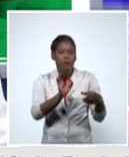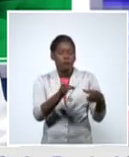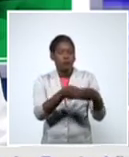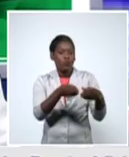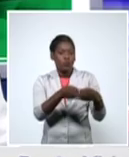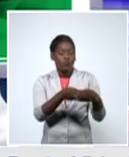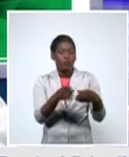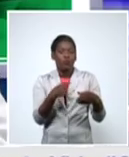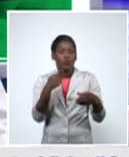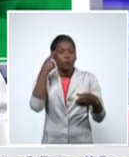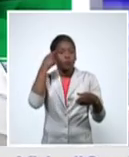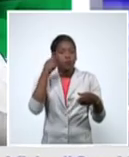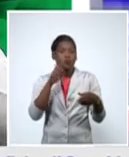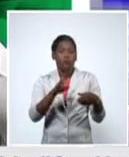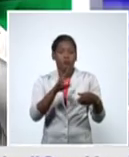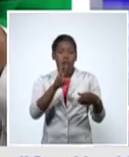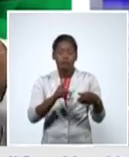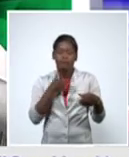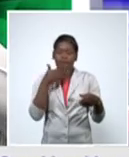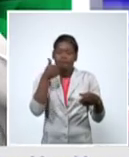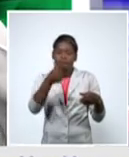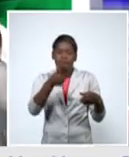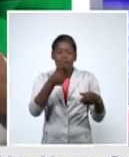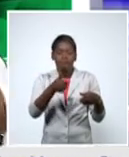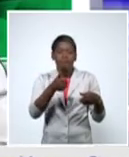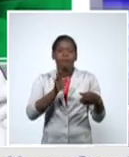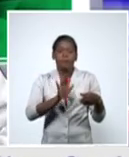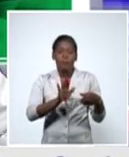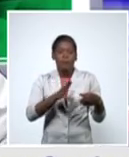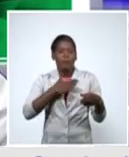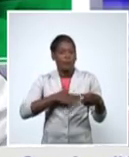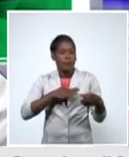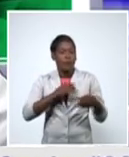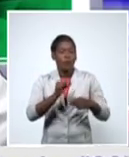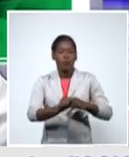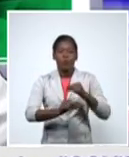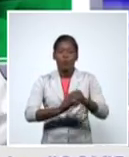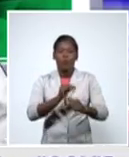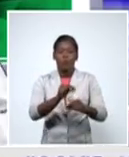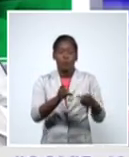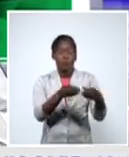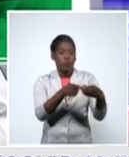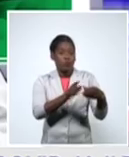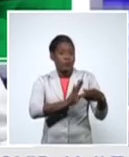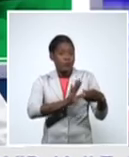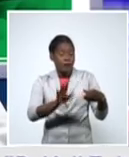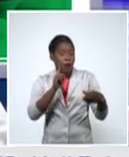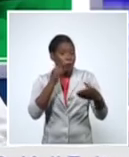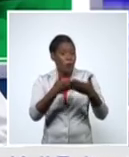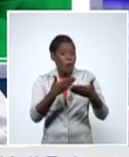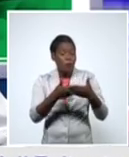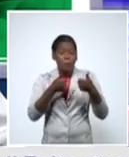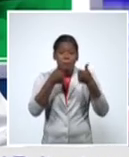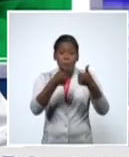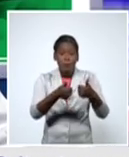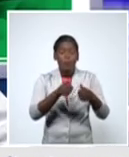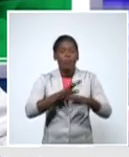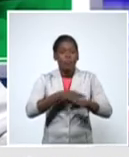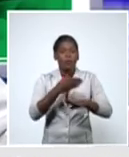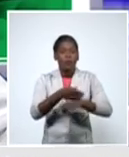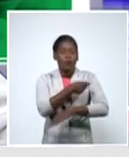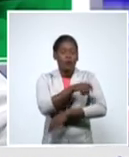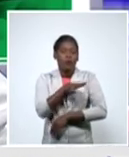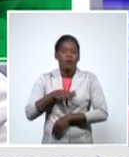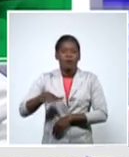duda y ya después se irá vacunando toda la población estratificando los grupos de